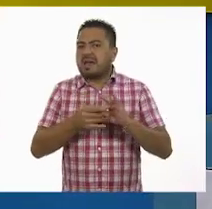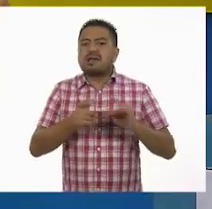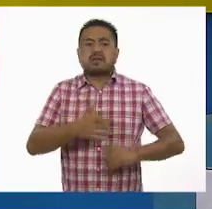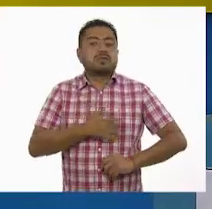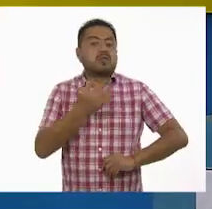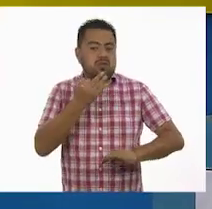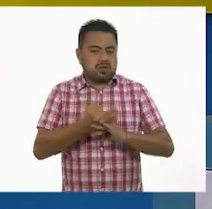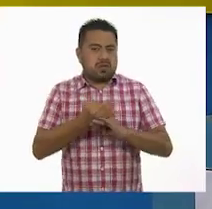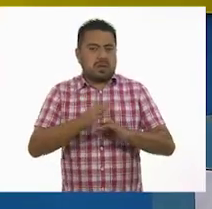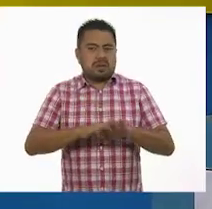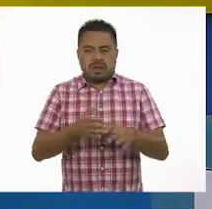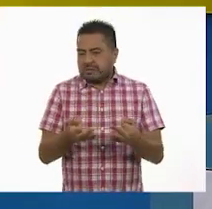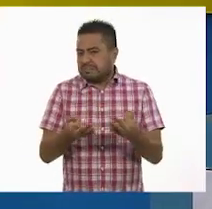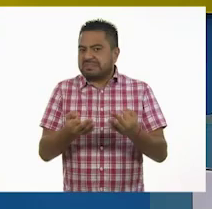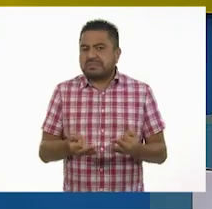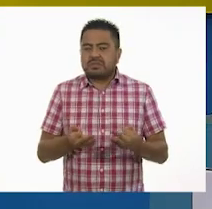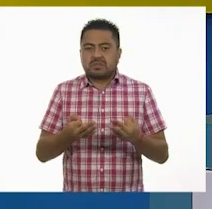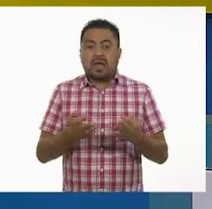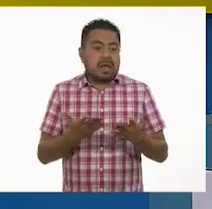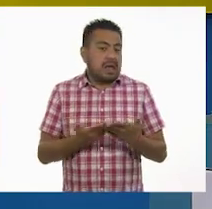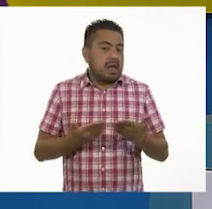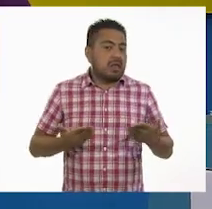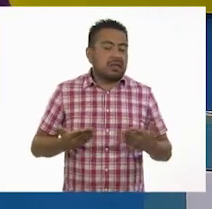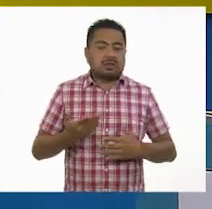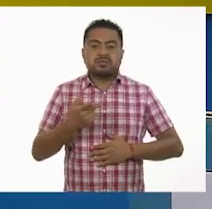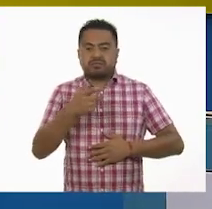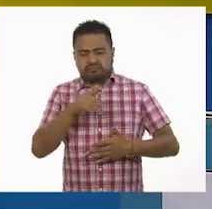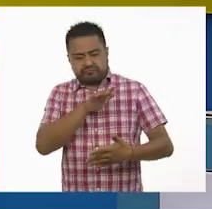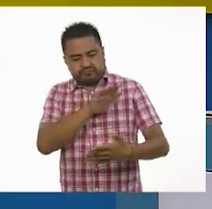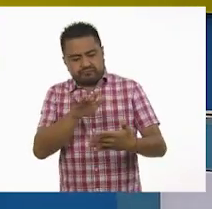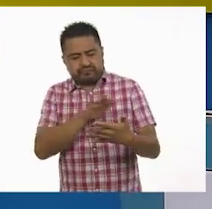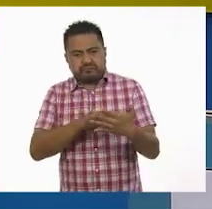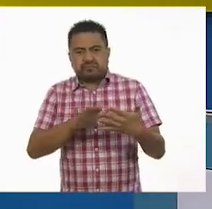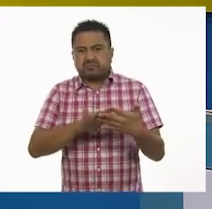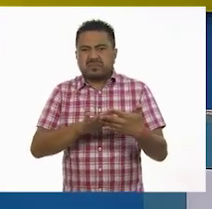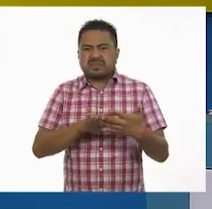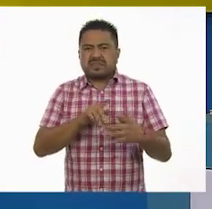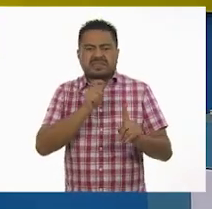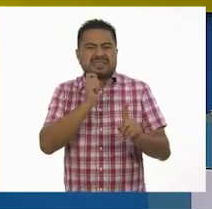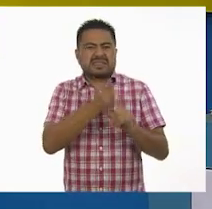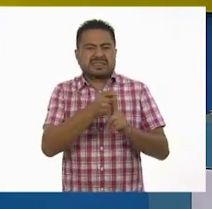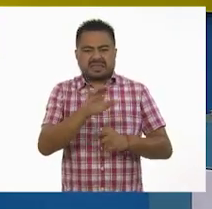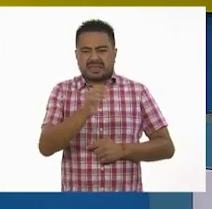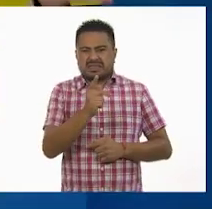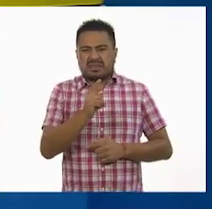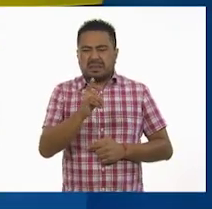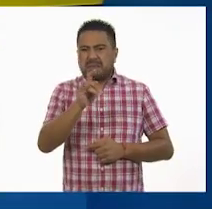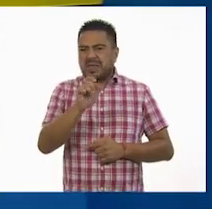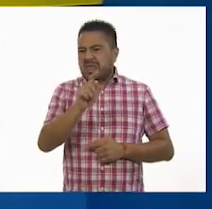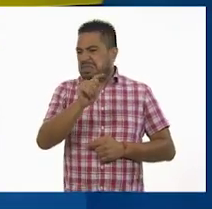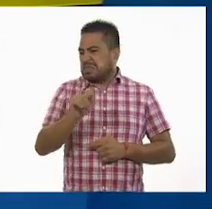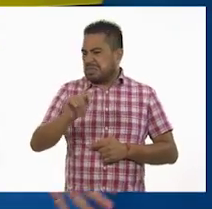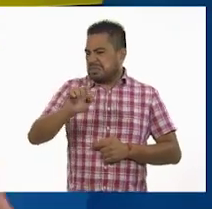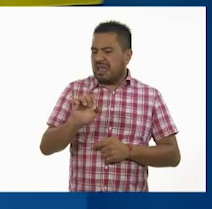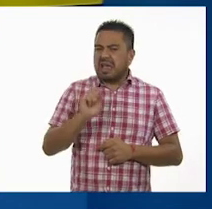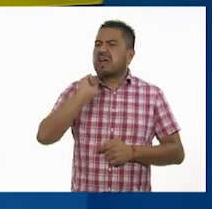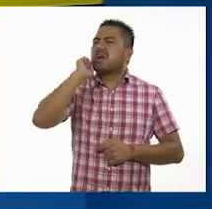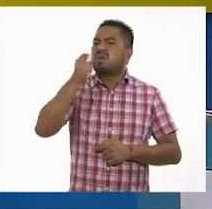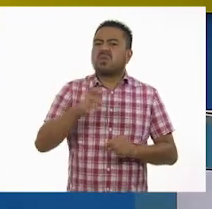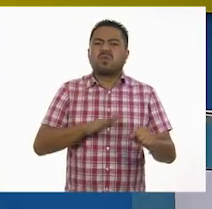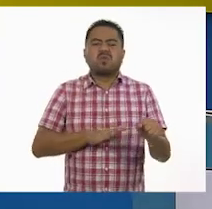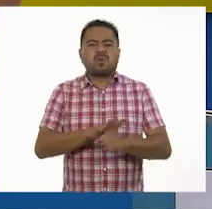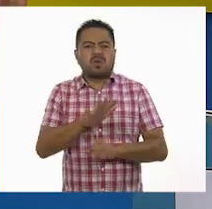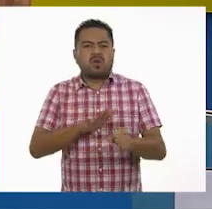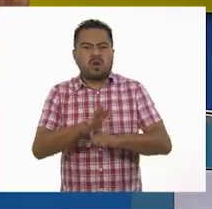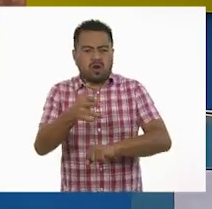parece si formalizamos que entonces la lectura de Chímpete Chámpata sea un